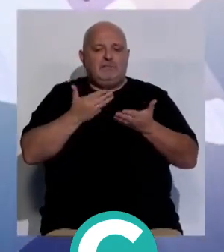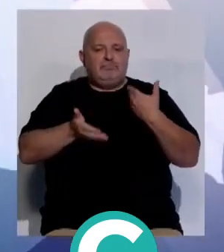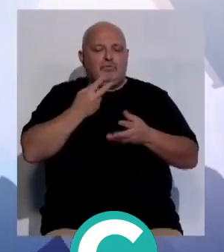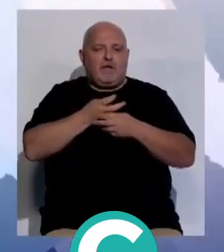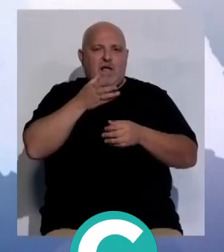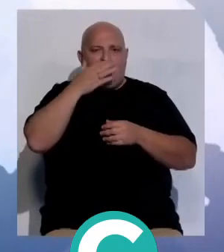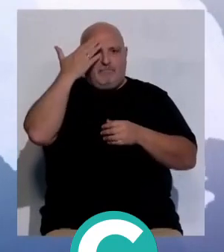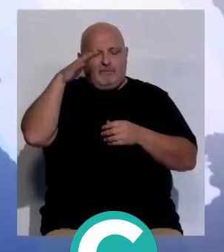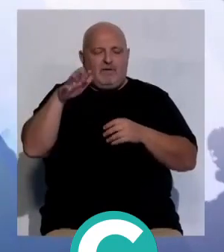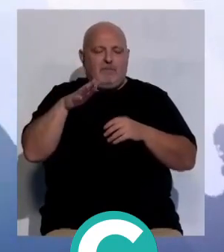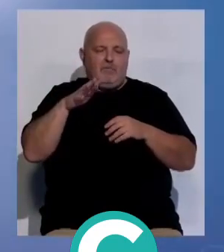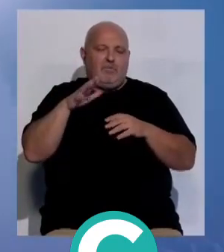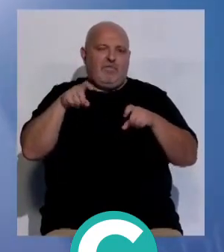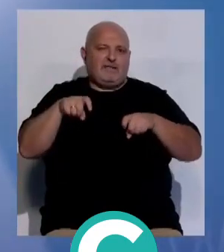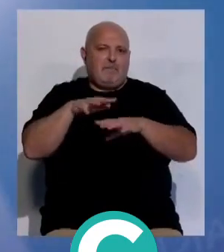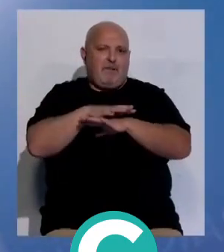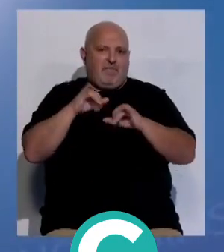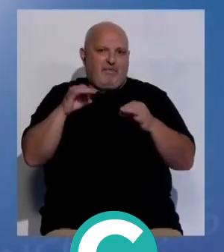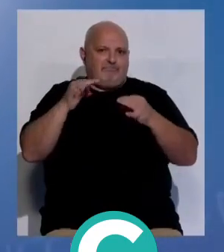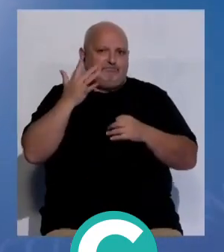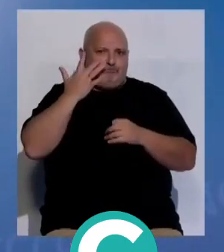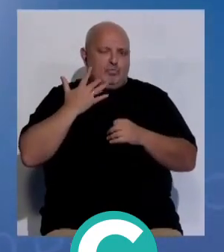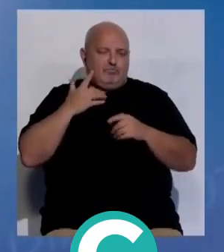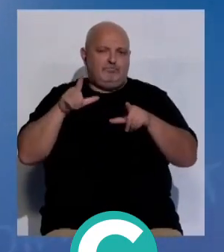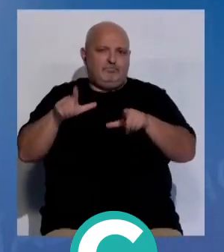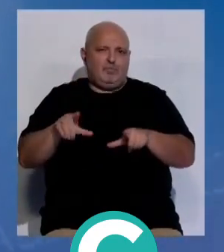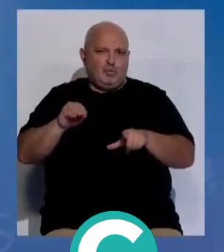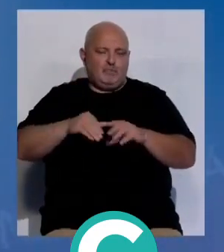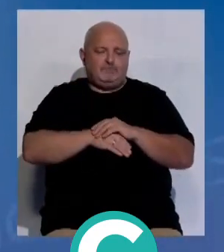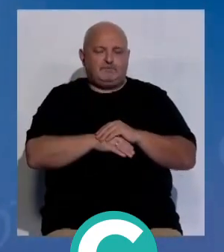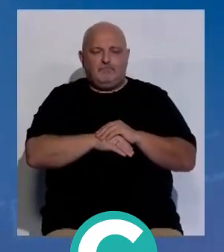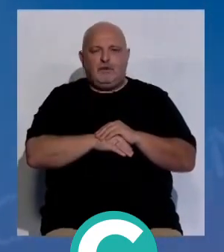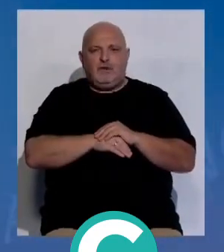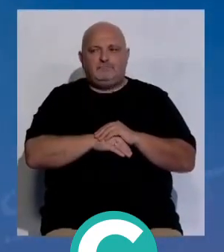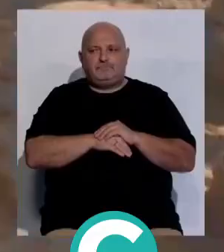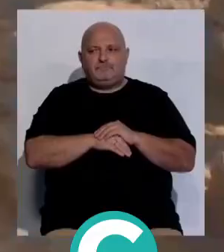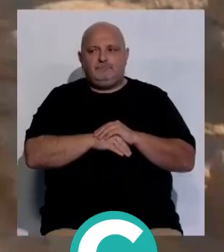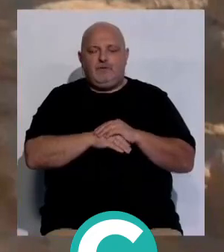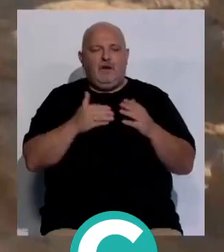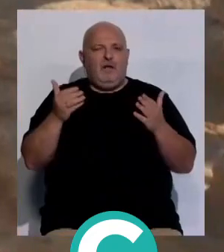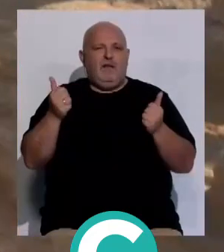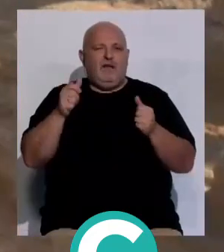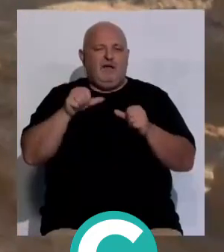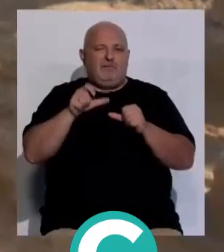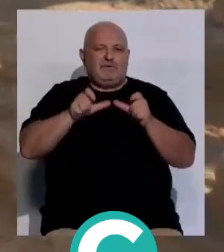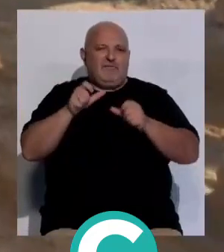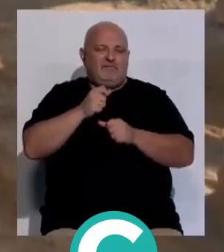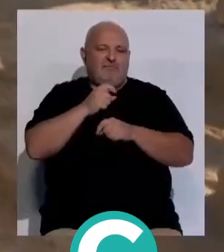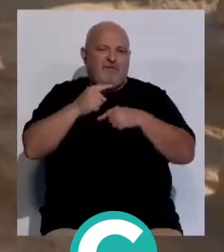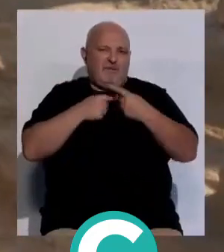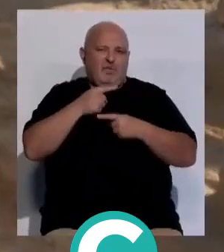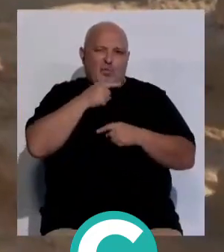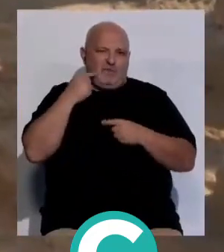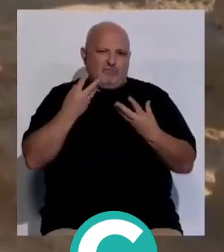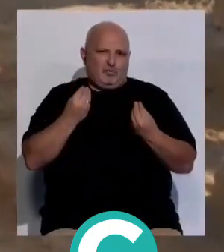descansan en una fosa dignificada en lo que fuera el Campo Santo. Despedir a los seres queridos es un acto